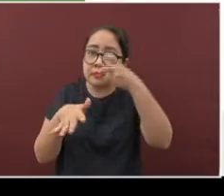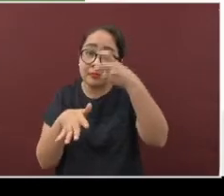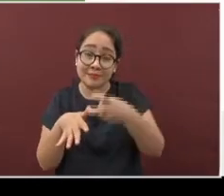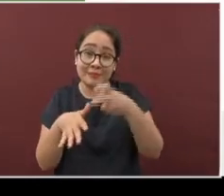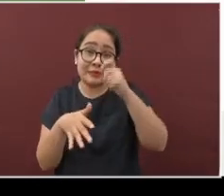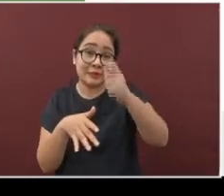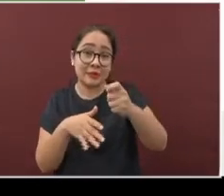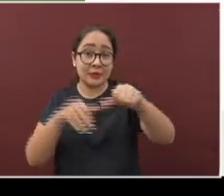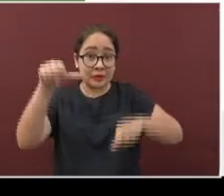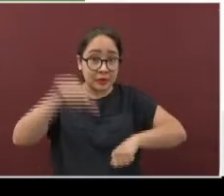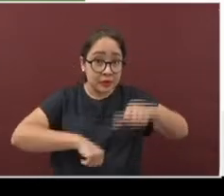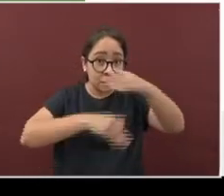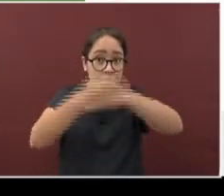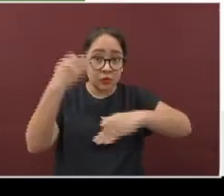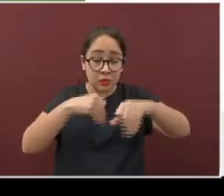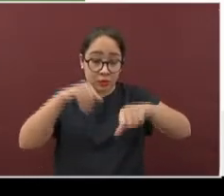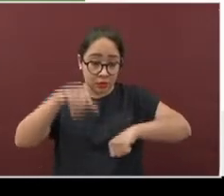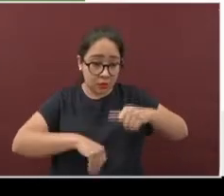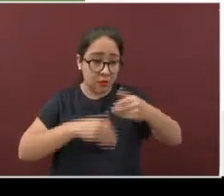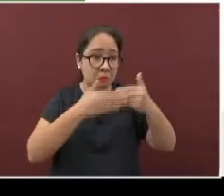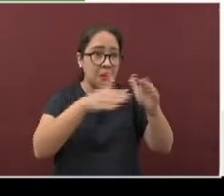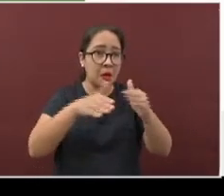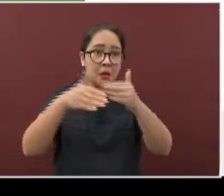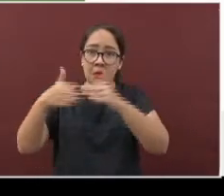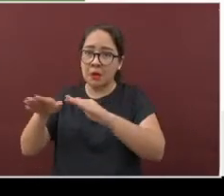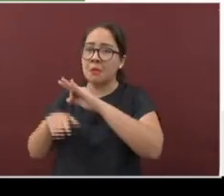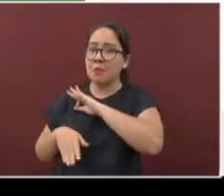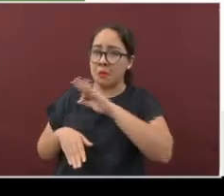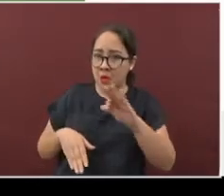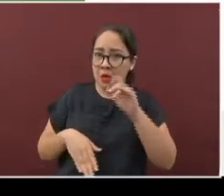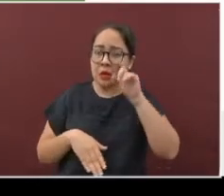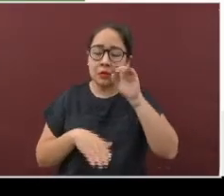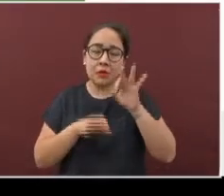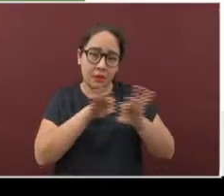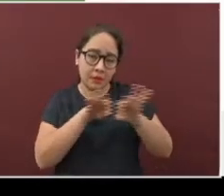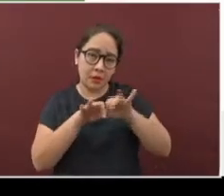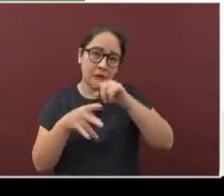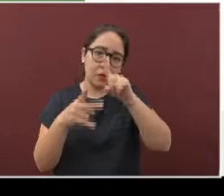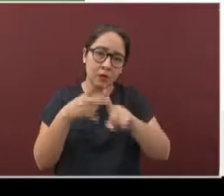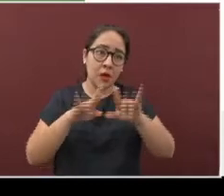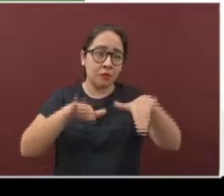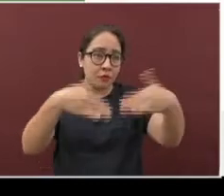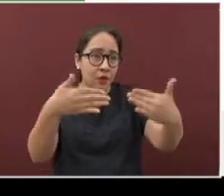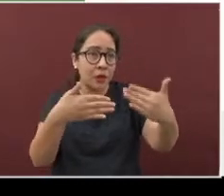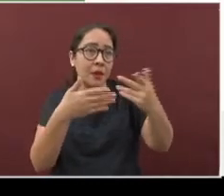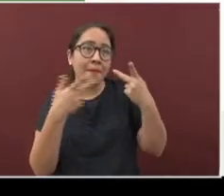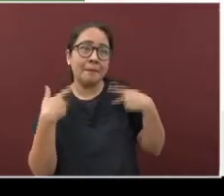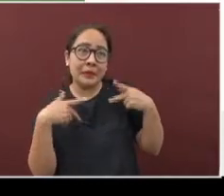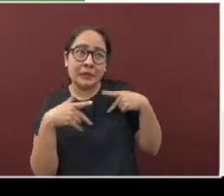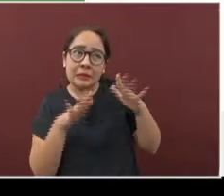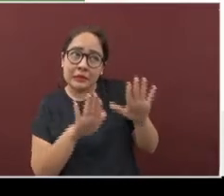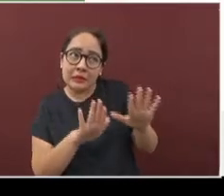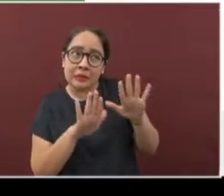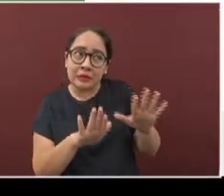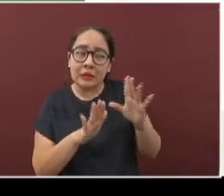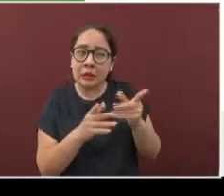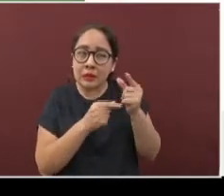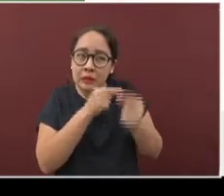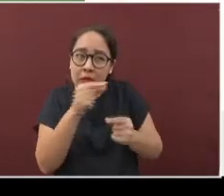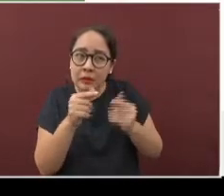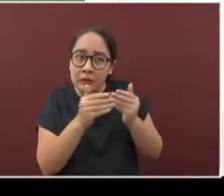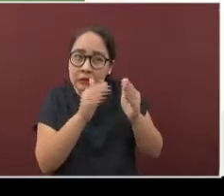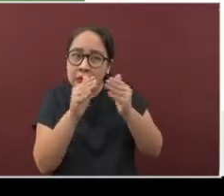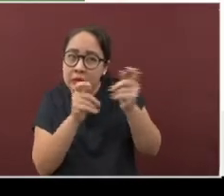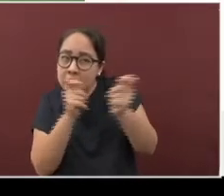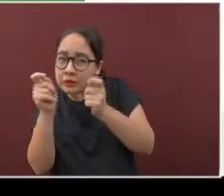todas las actividades laborales están permitidas. Los espacios públicos abiertos se abren de forma regular y los